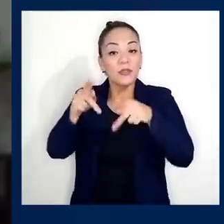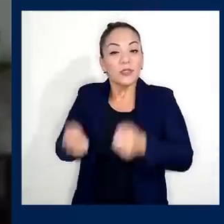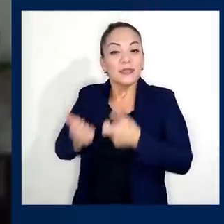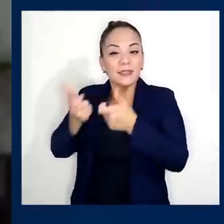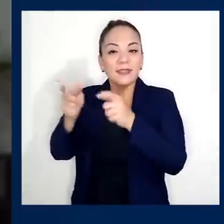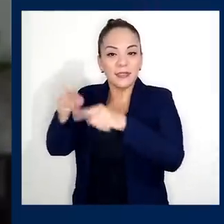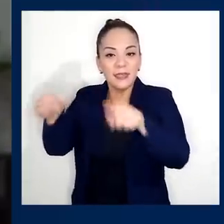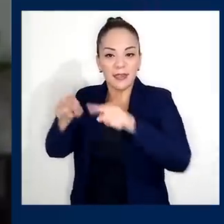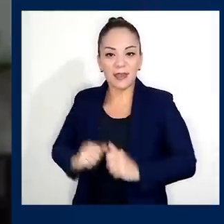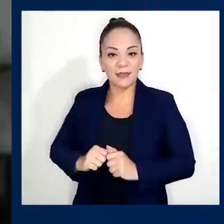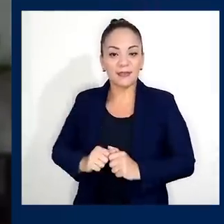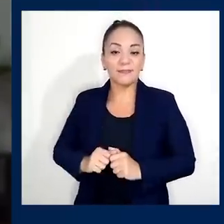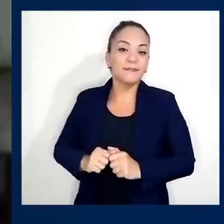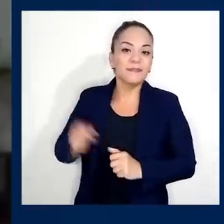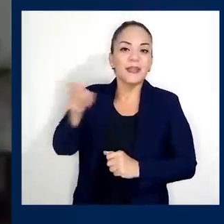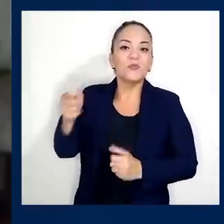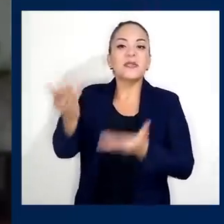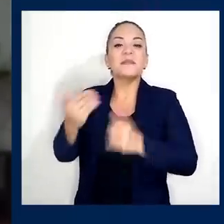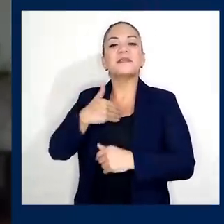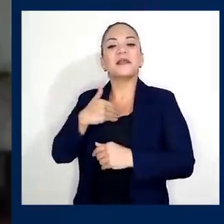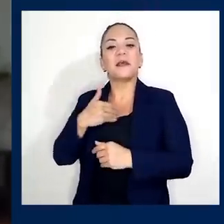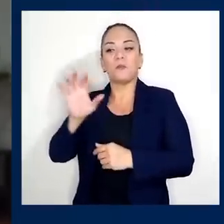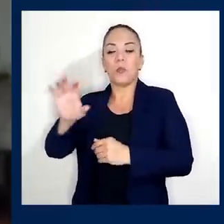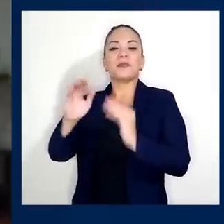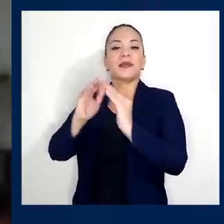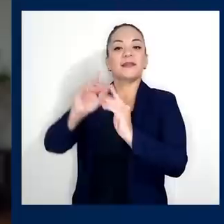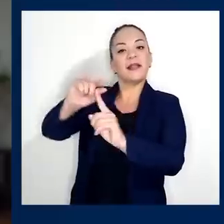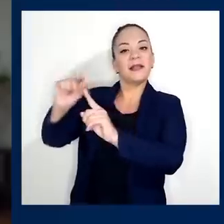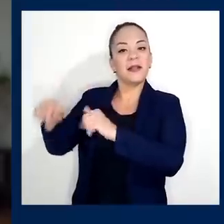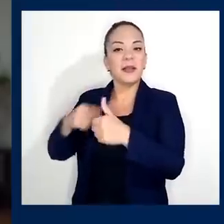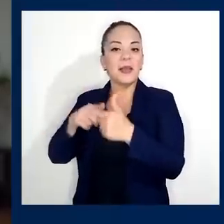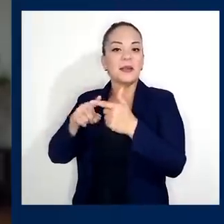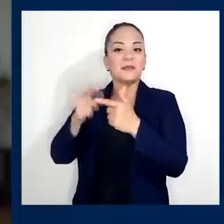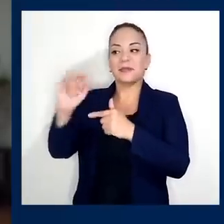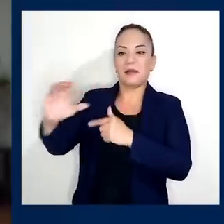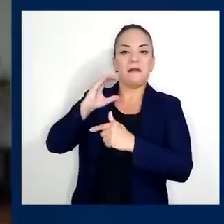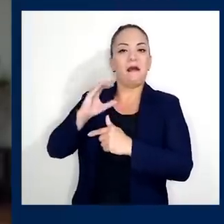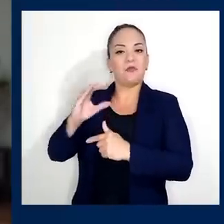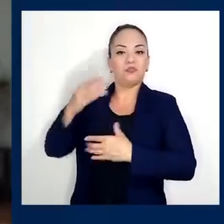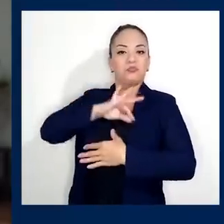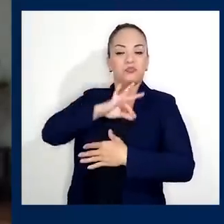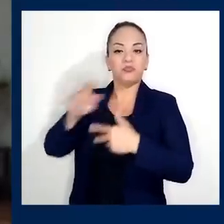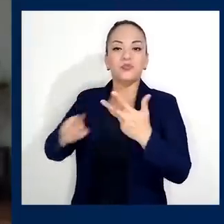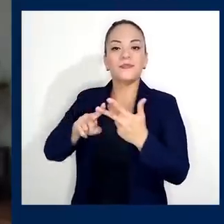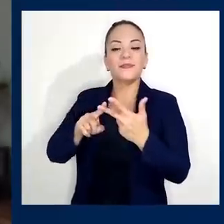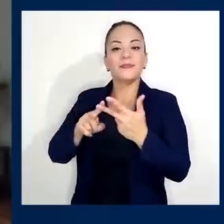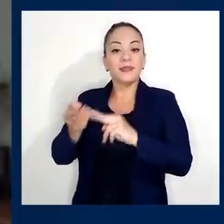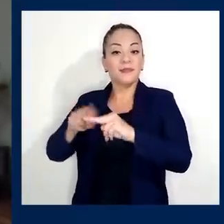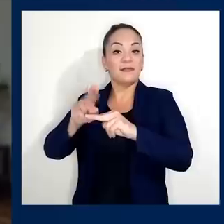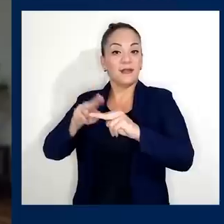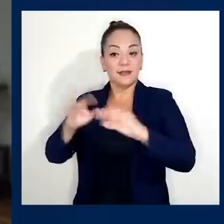cosas puedan tener casas de alquiler, altos salarios, intereses de certificados,